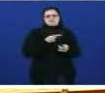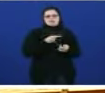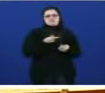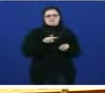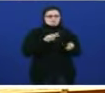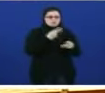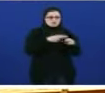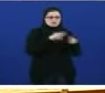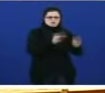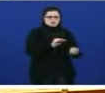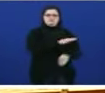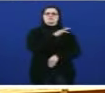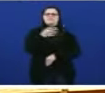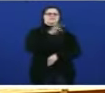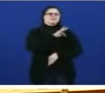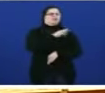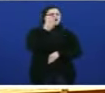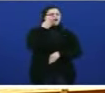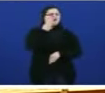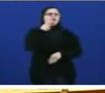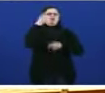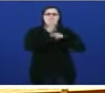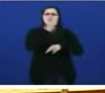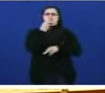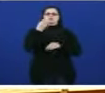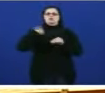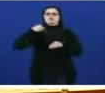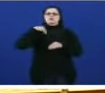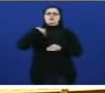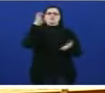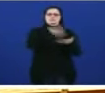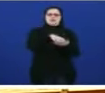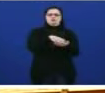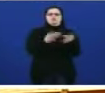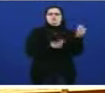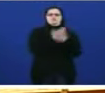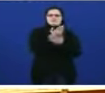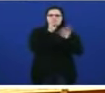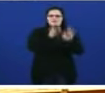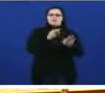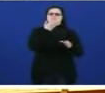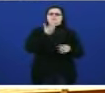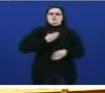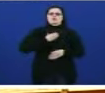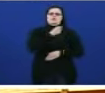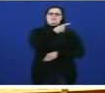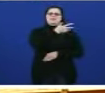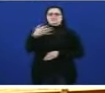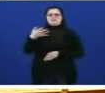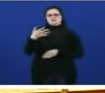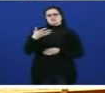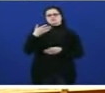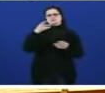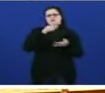que foi, señoría, daquela promesa de construir un centro de día en todos os concellos con poboación superior a 1.500 habitantes.